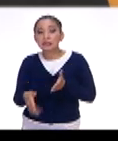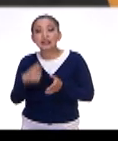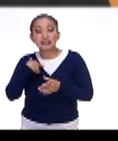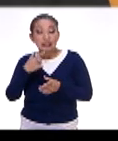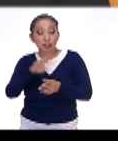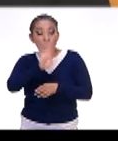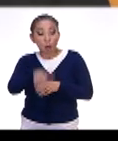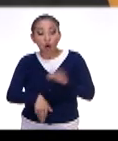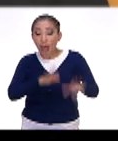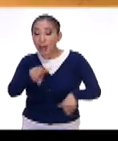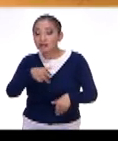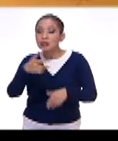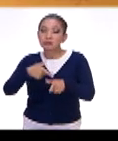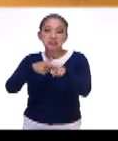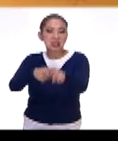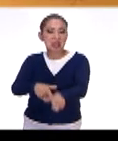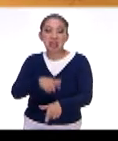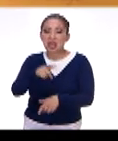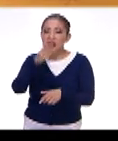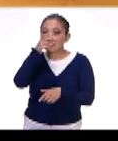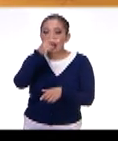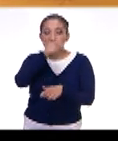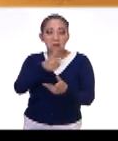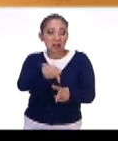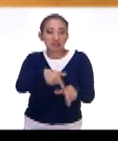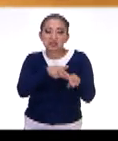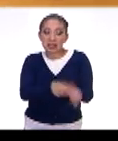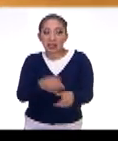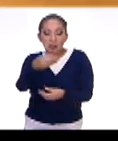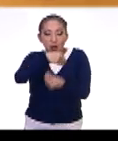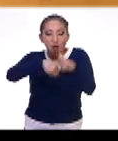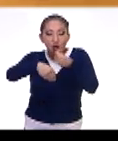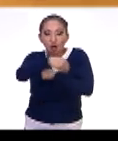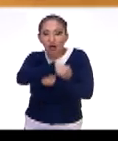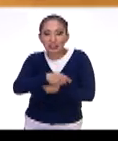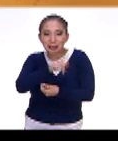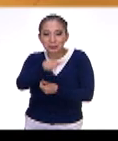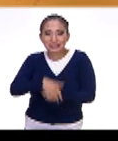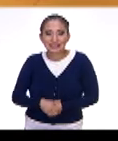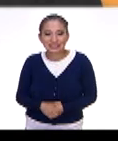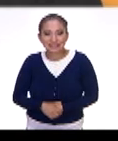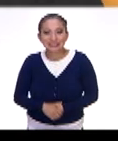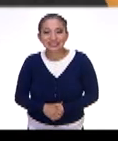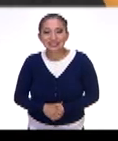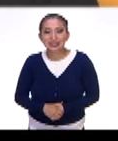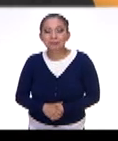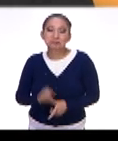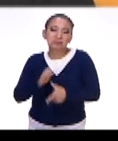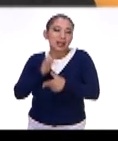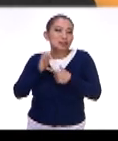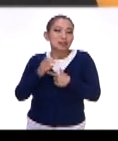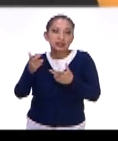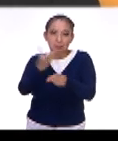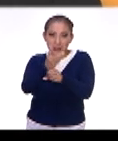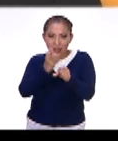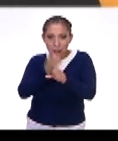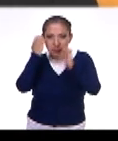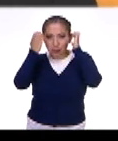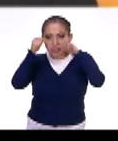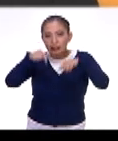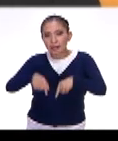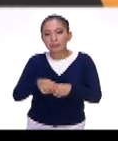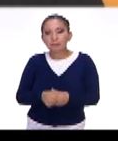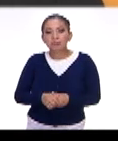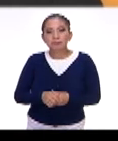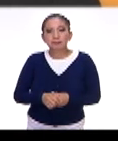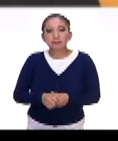después de que nosotros nos vayamos. Seguramente. Seguramente. Ellos van a reciclarnos en algún momento. Así es. Entonces, bueno, los invitamos a la exposición. creo